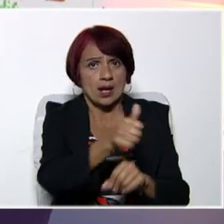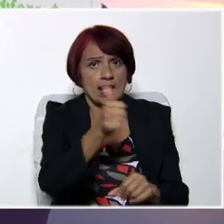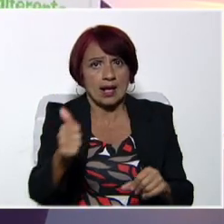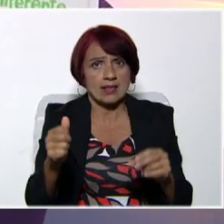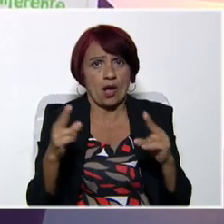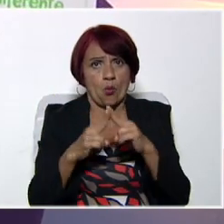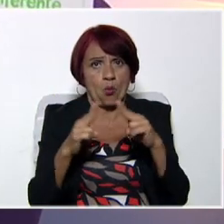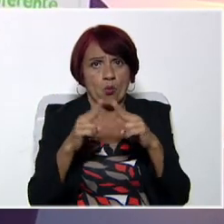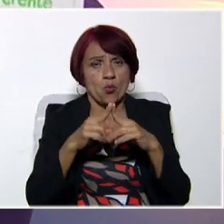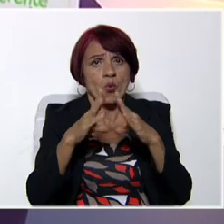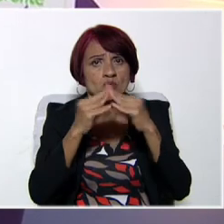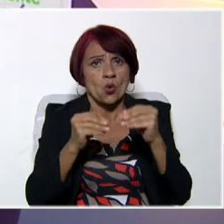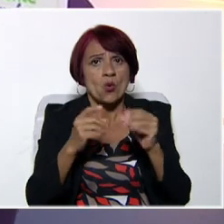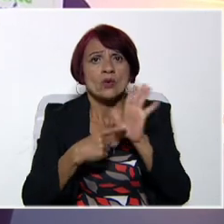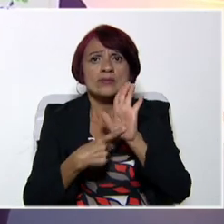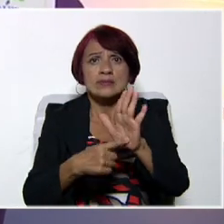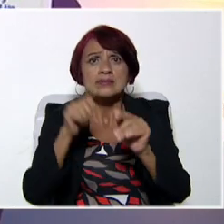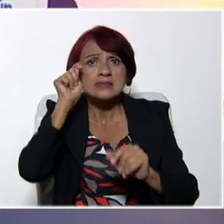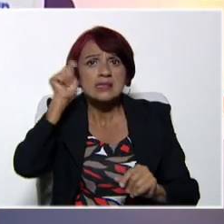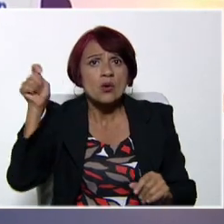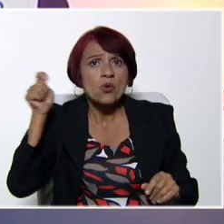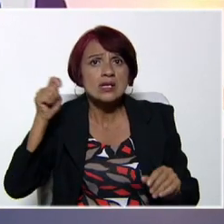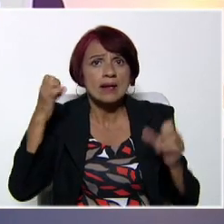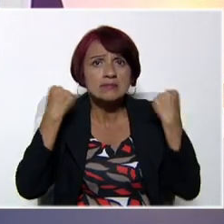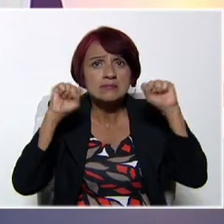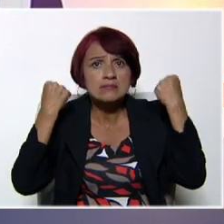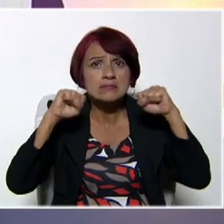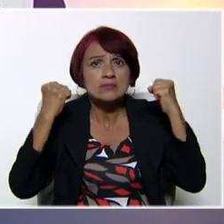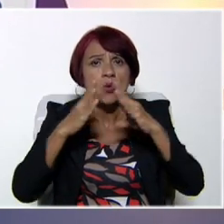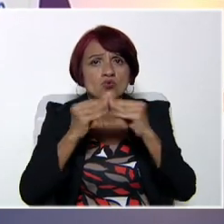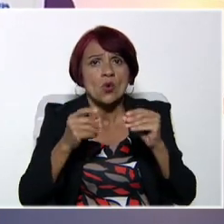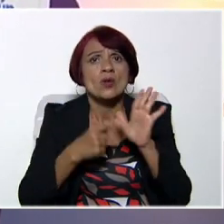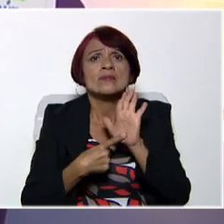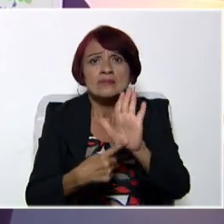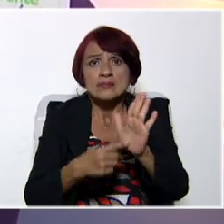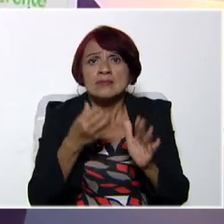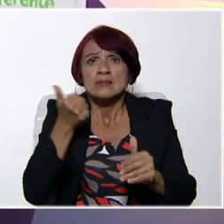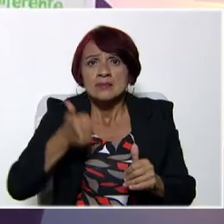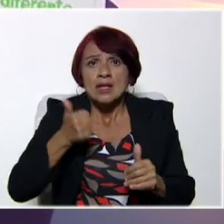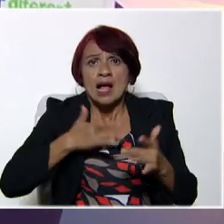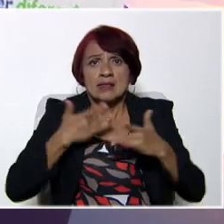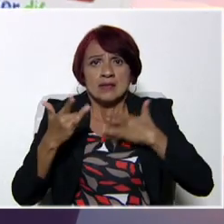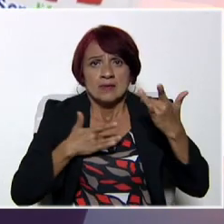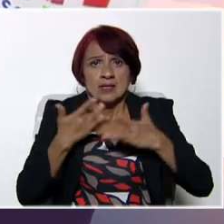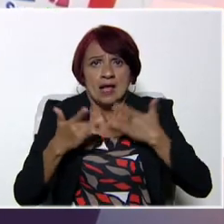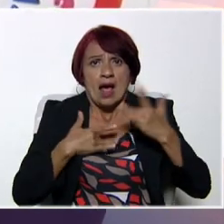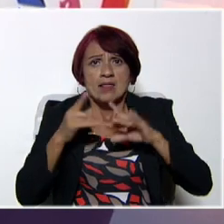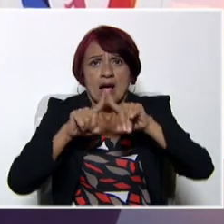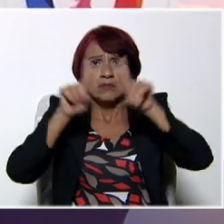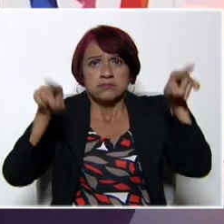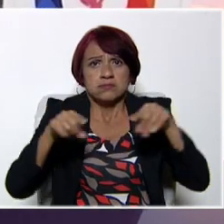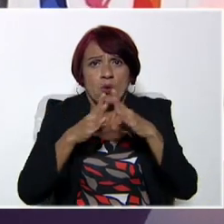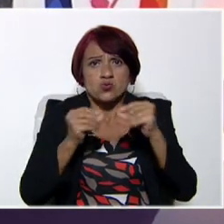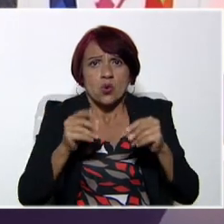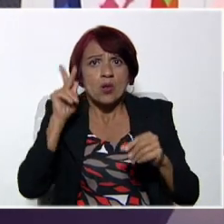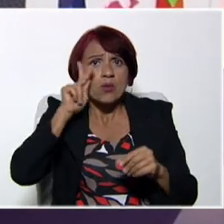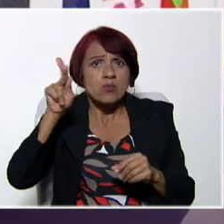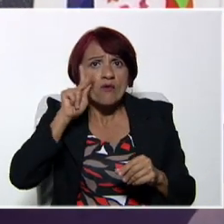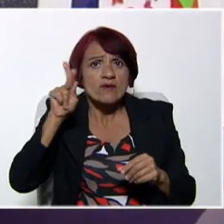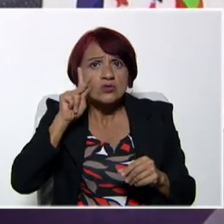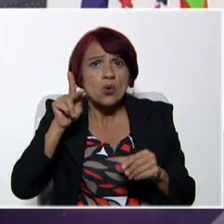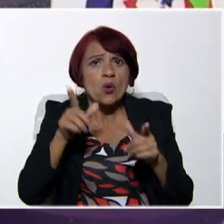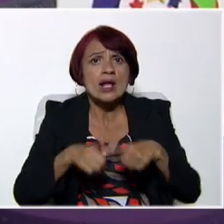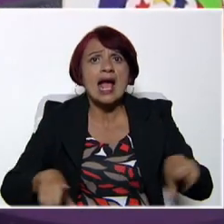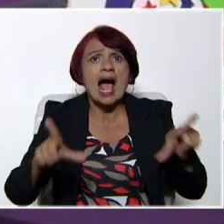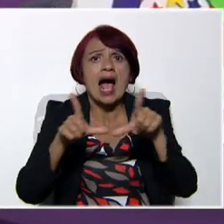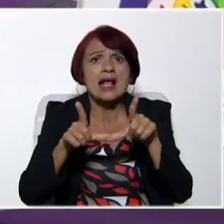conocimientos de los referentes teóricos prácticos y pueden llevar a cabo las actividades planteadas por el profesor del área